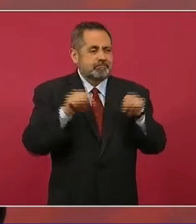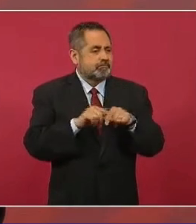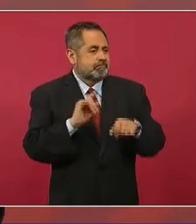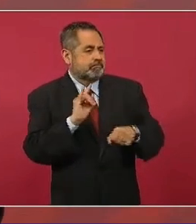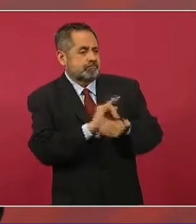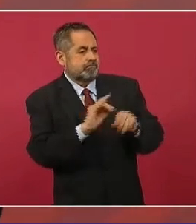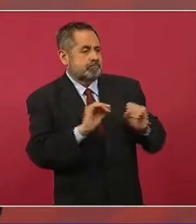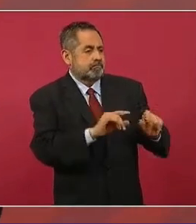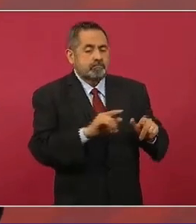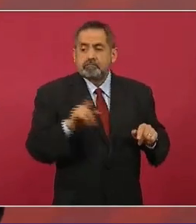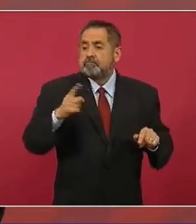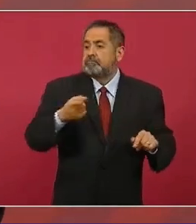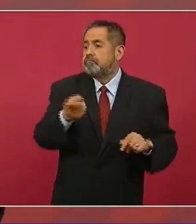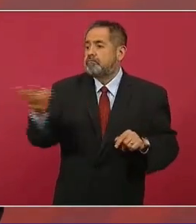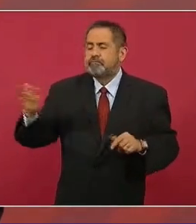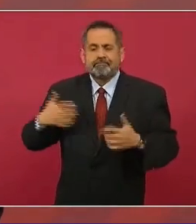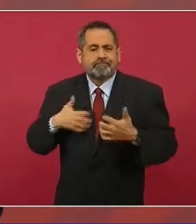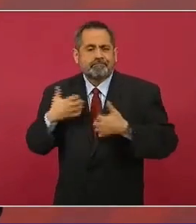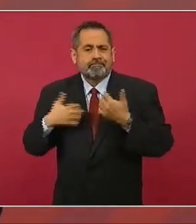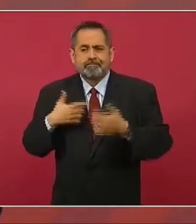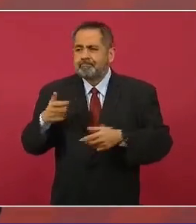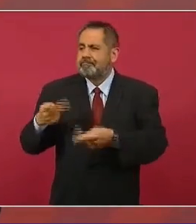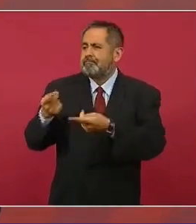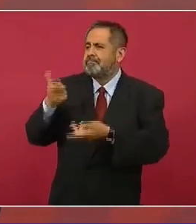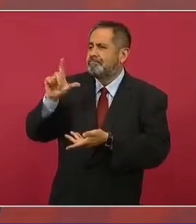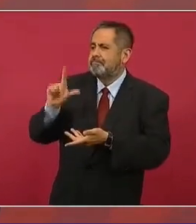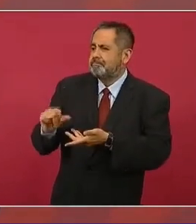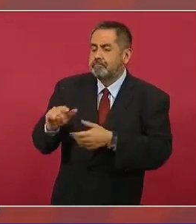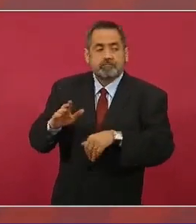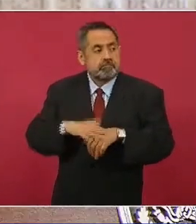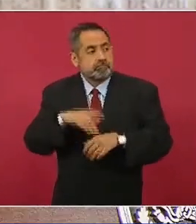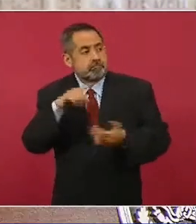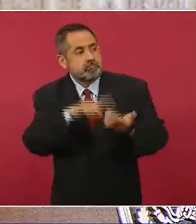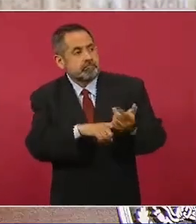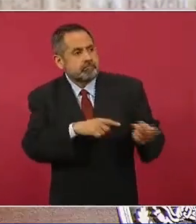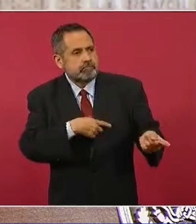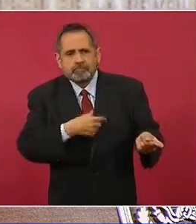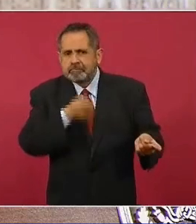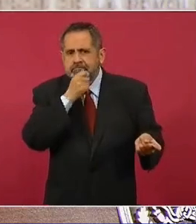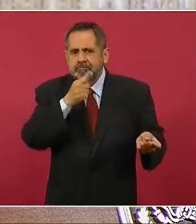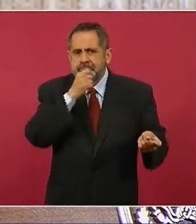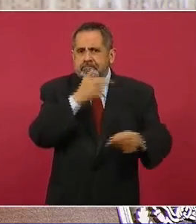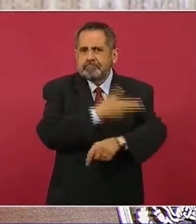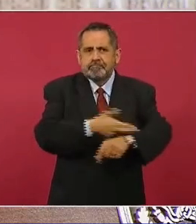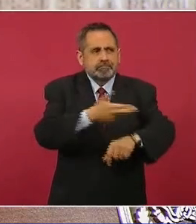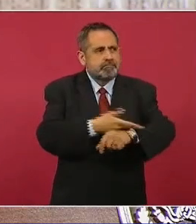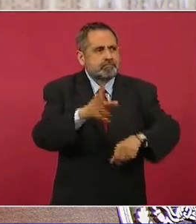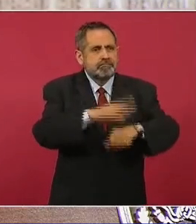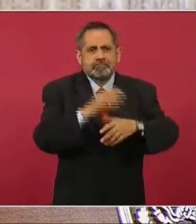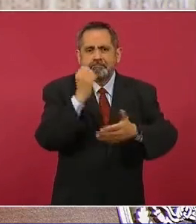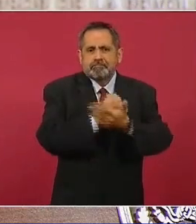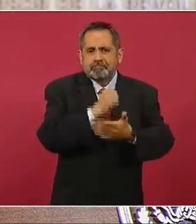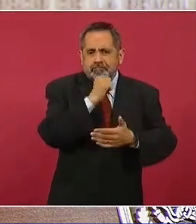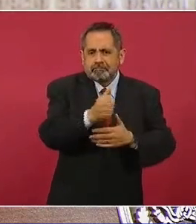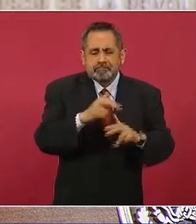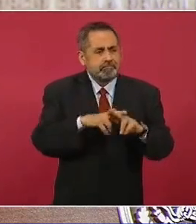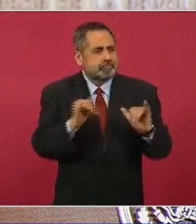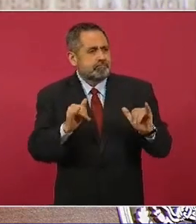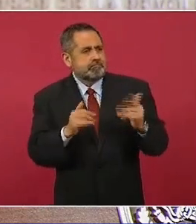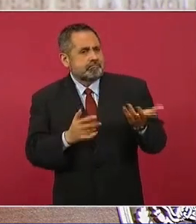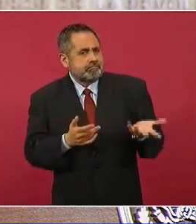se están quejando de que están vendiendo menos carros si todavía no se regulariza uno solo.